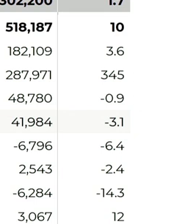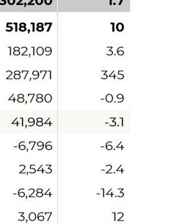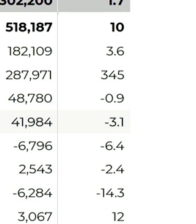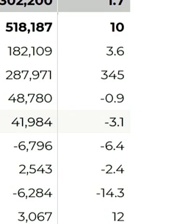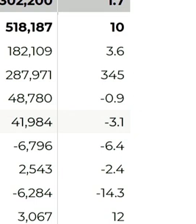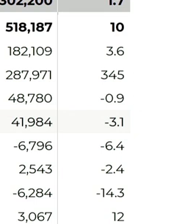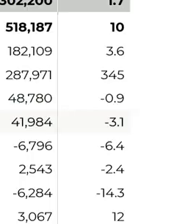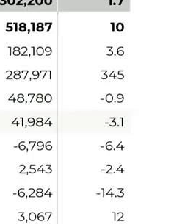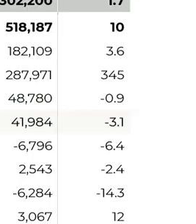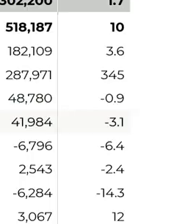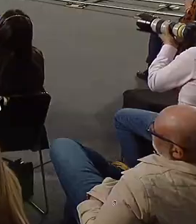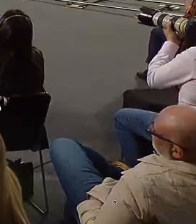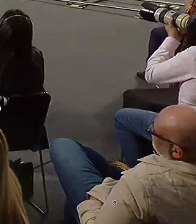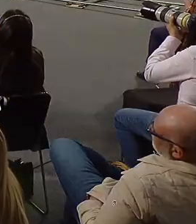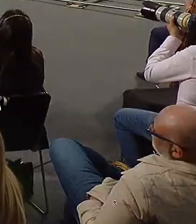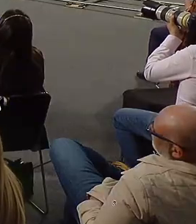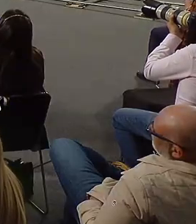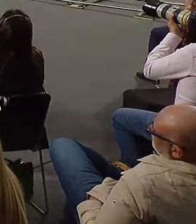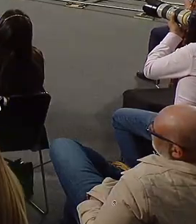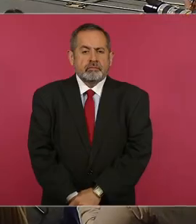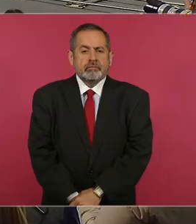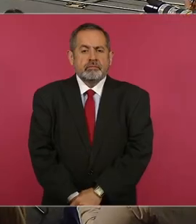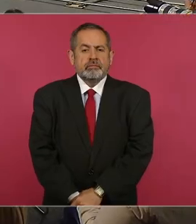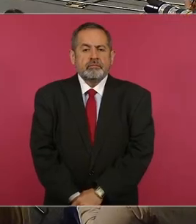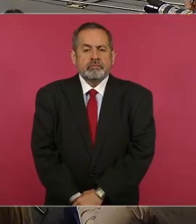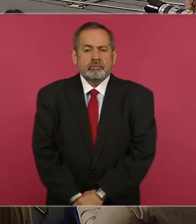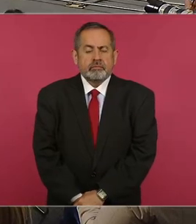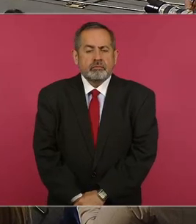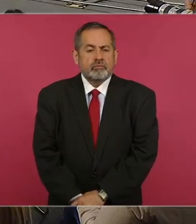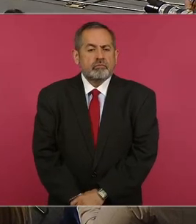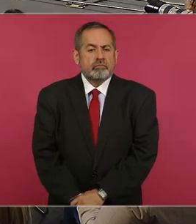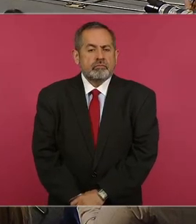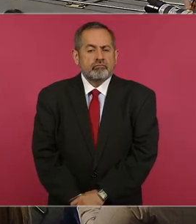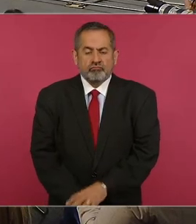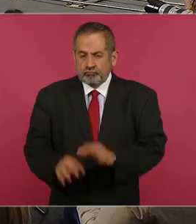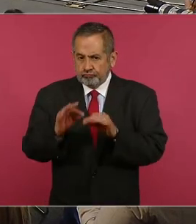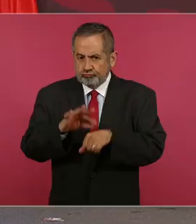términos reales, en reales, 1.7 mil.